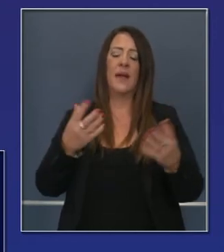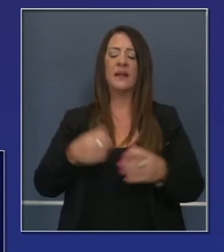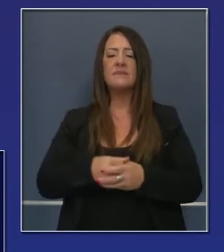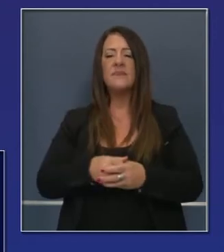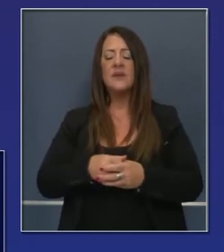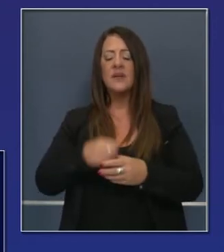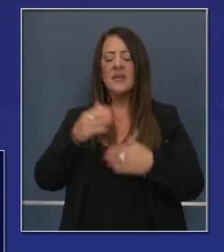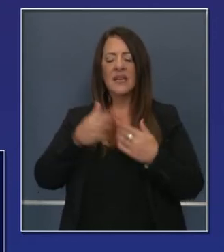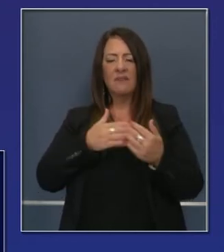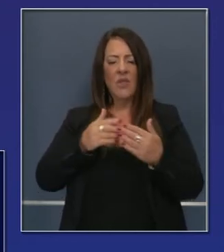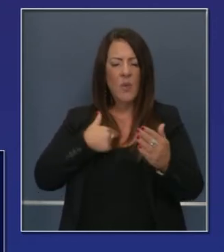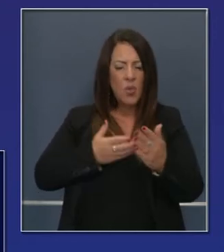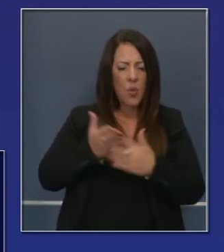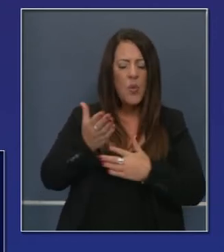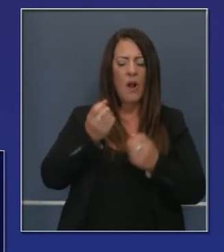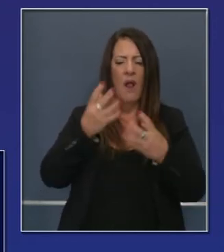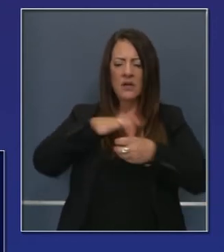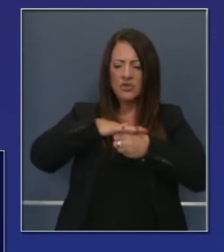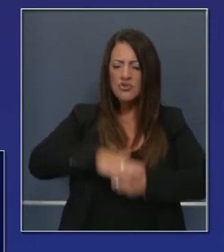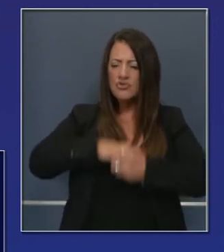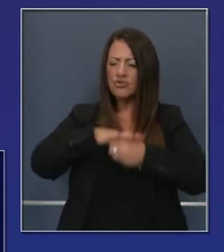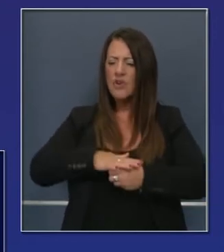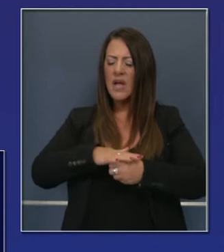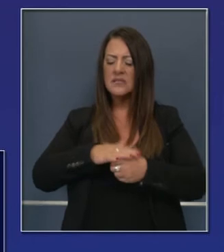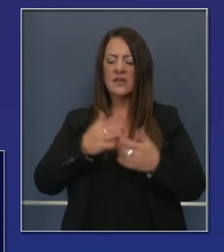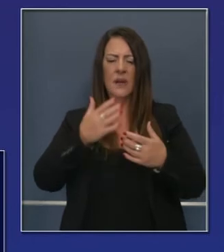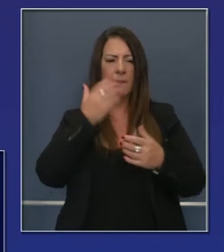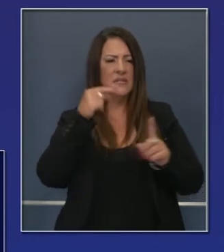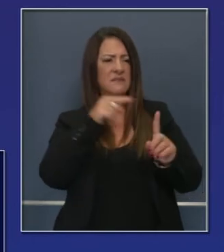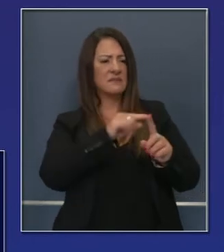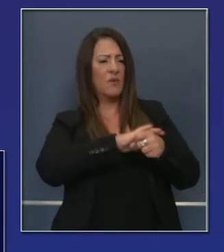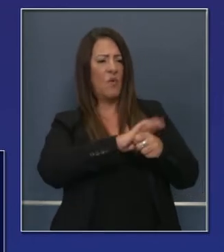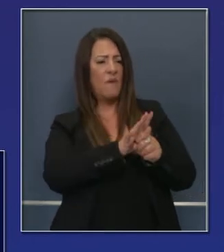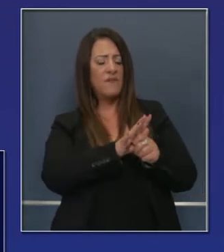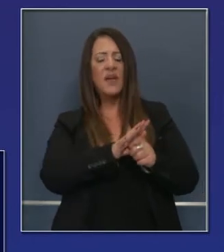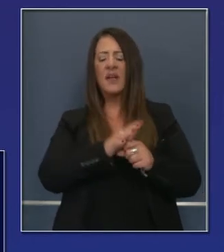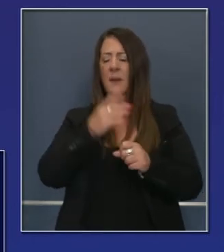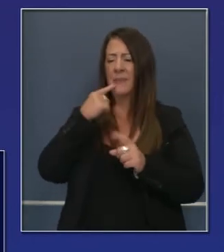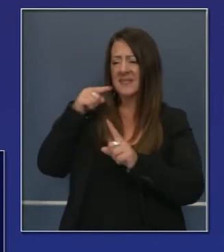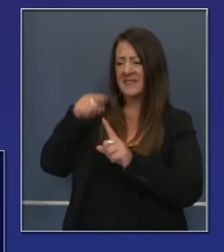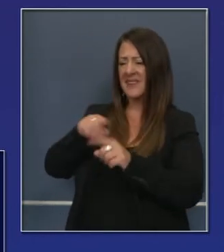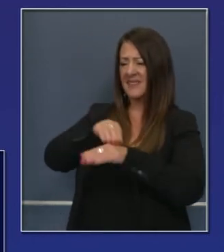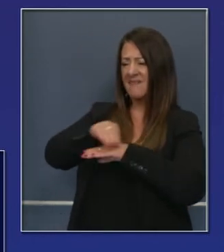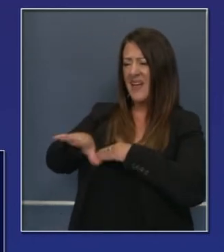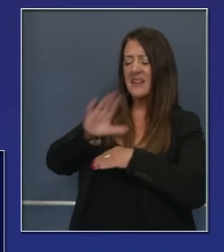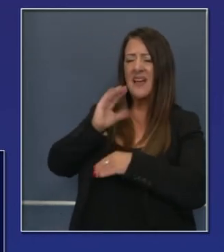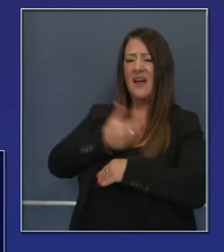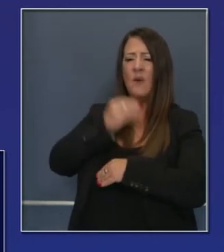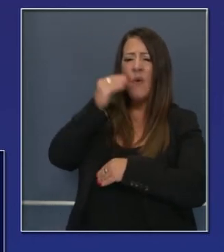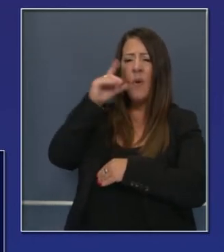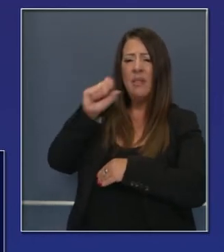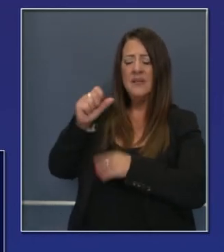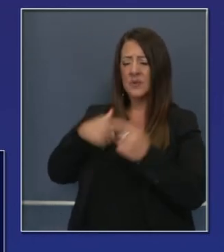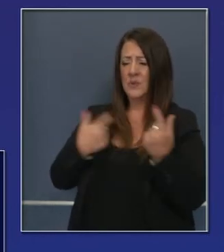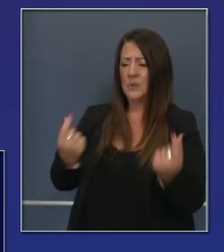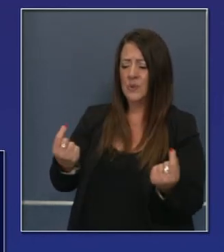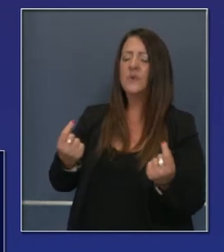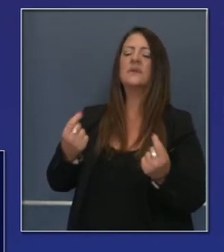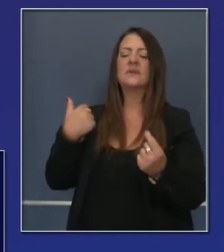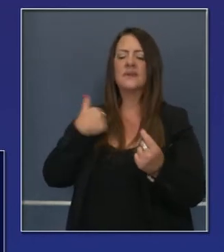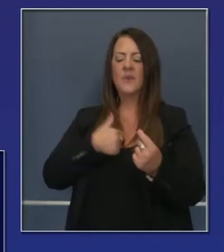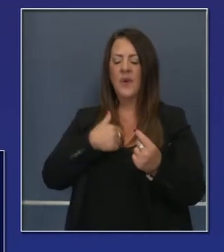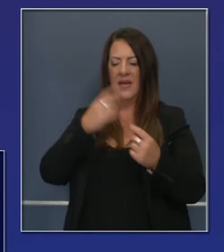por este estrés y por estos esfuerzos que hemos vivido y gracias al COVID-19. Y pues esto